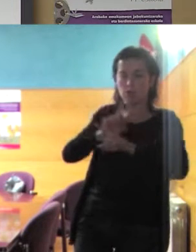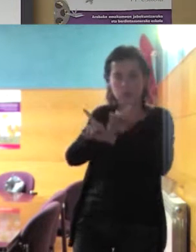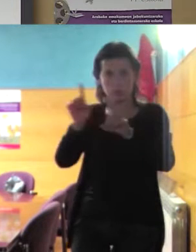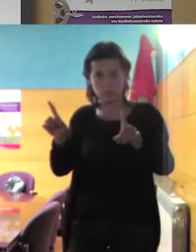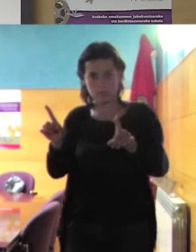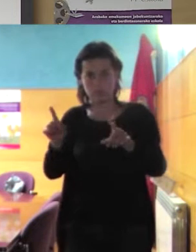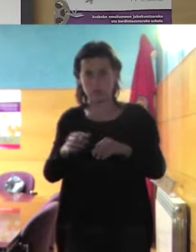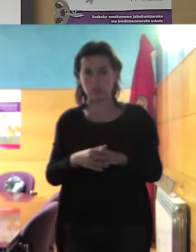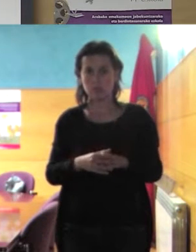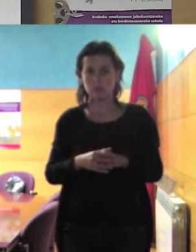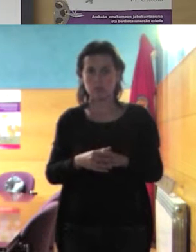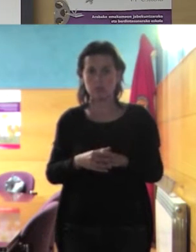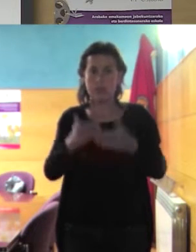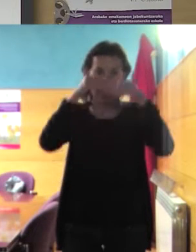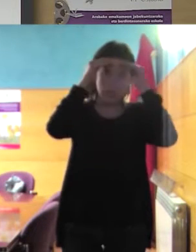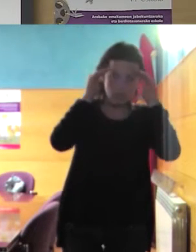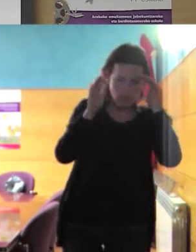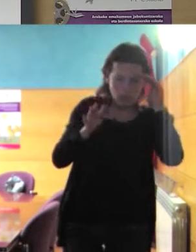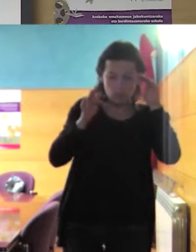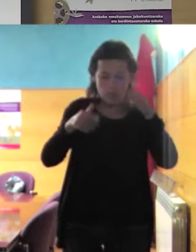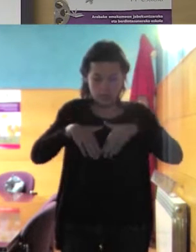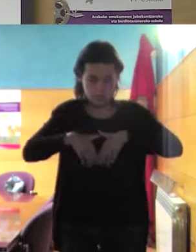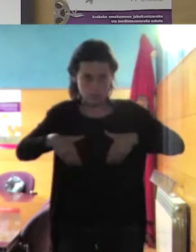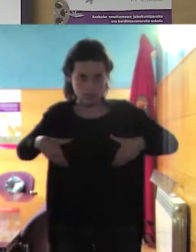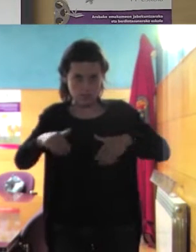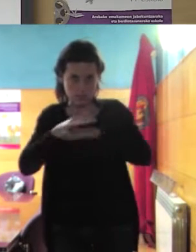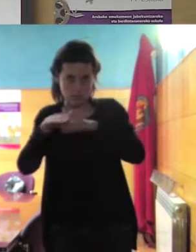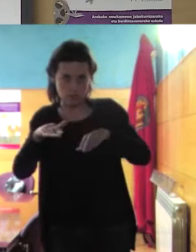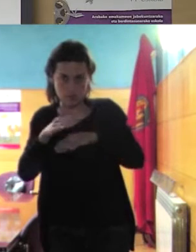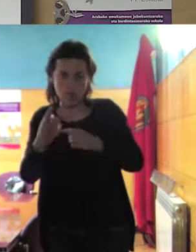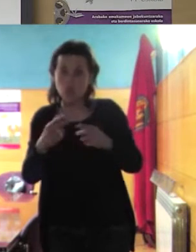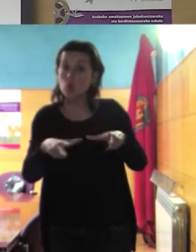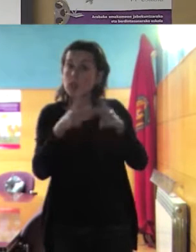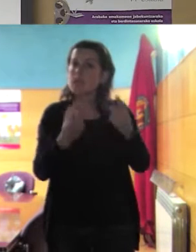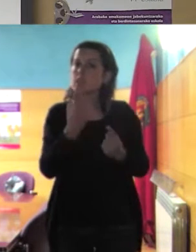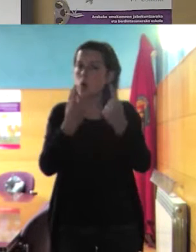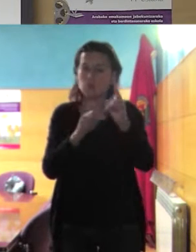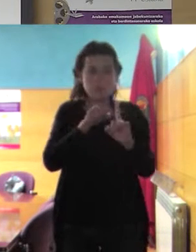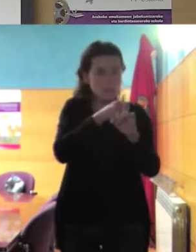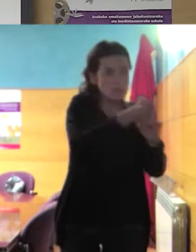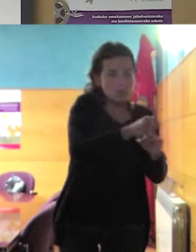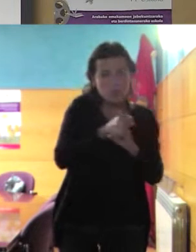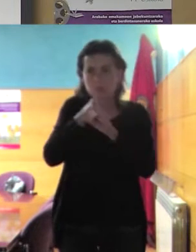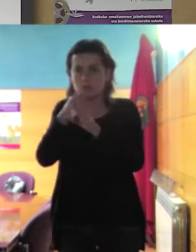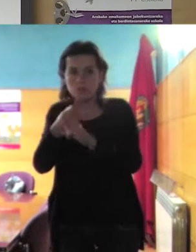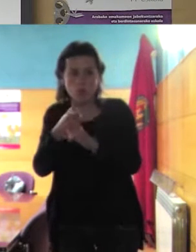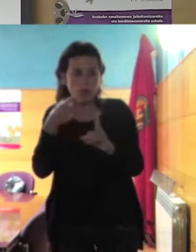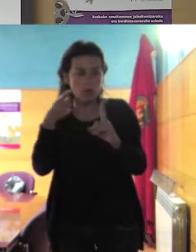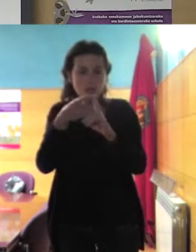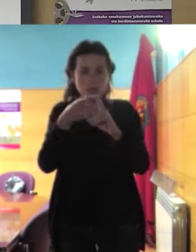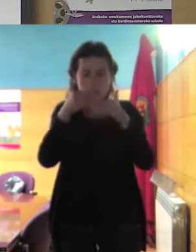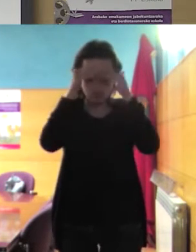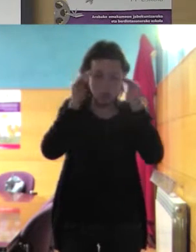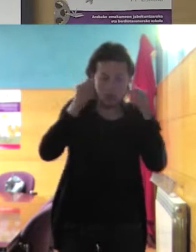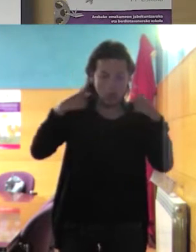el velo y el bañador largo las presiones que se sienten en determinadas sociedades en determinados lugares para que las mujeres cubran su cuerpo